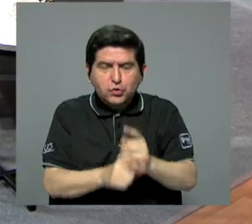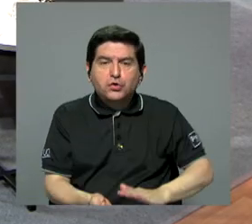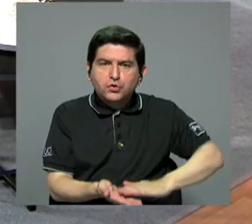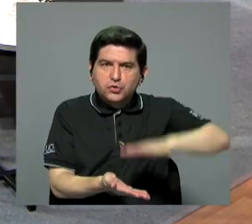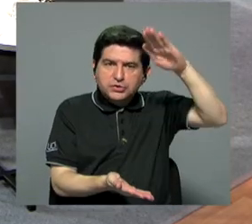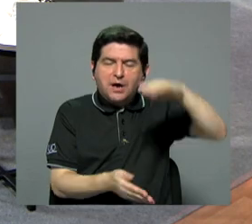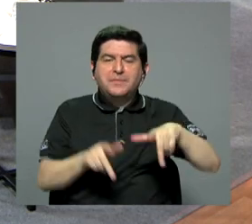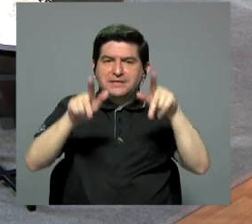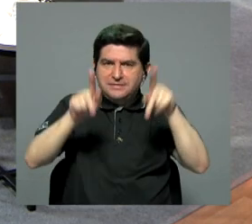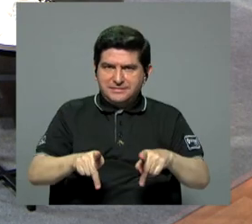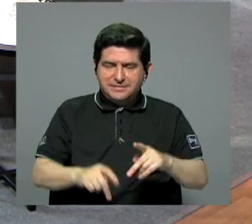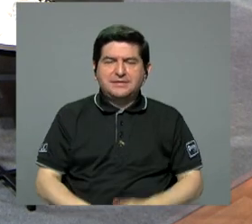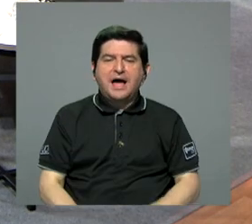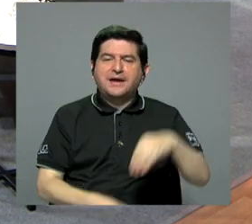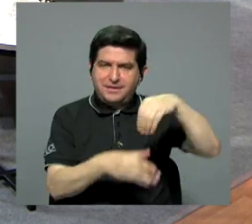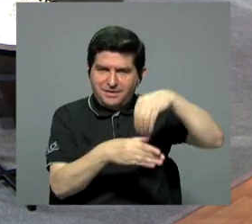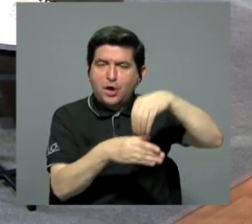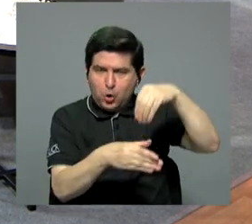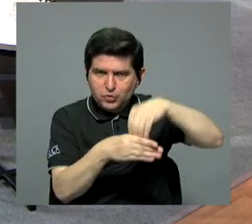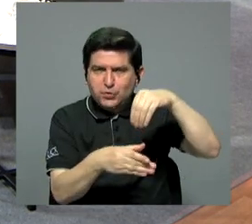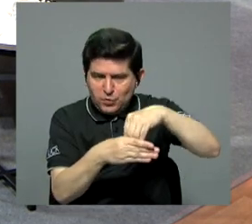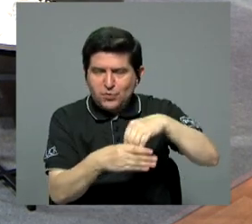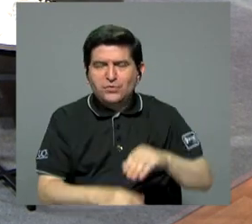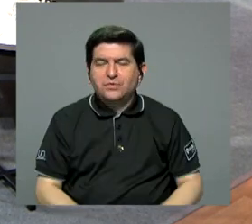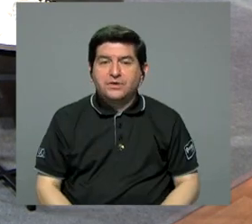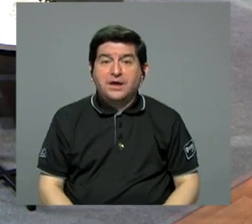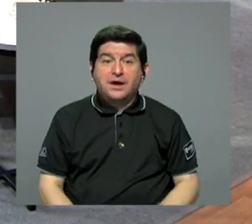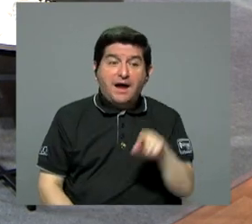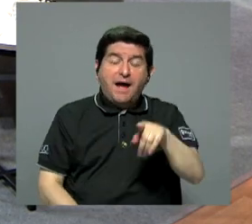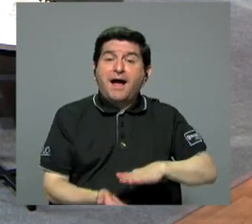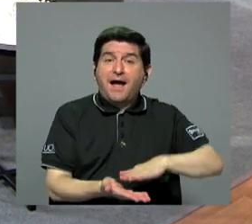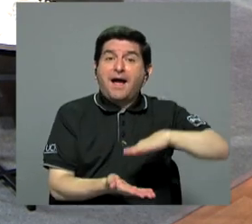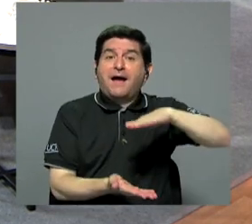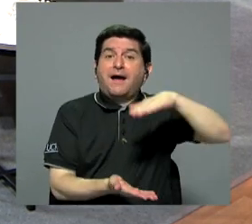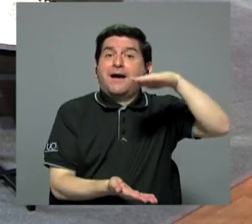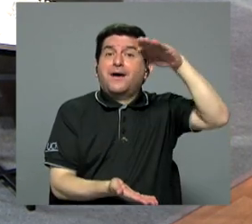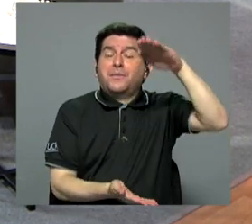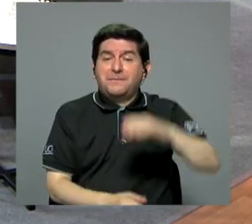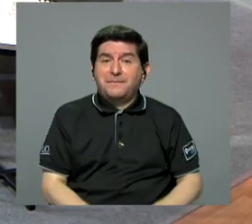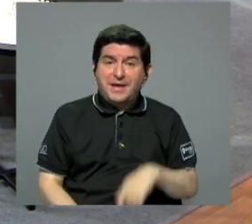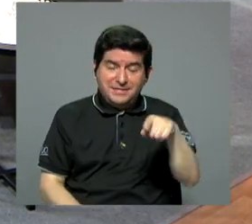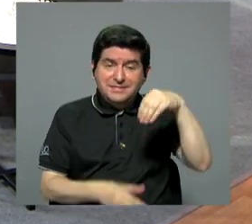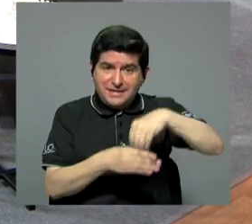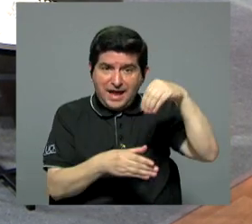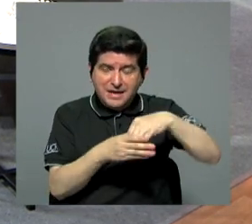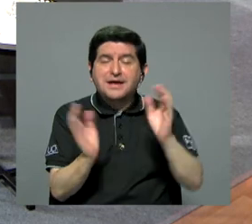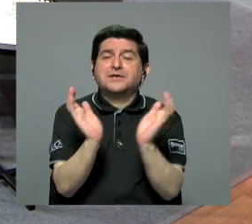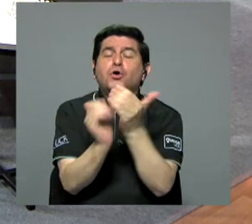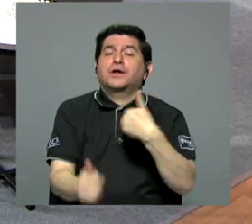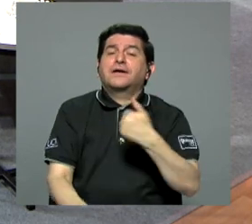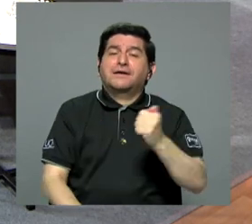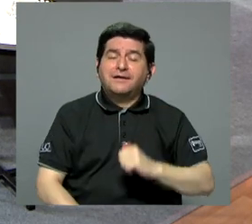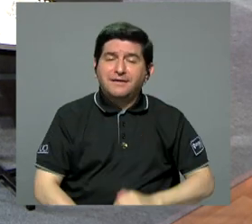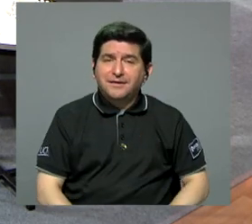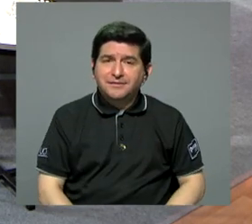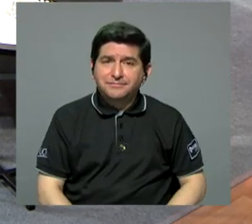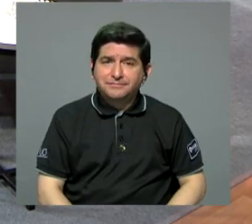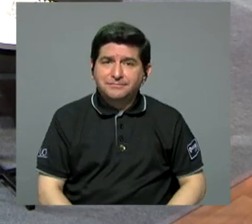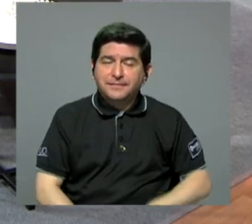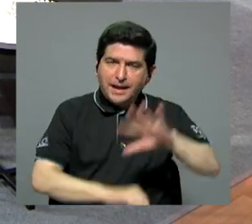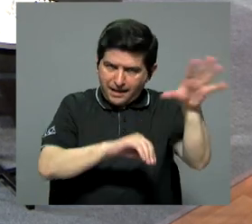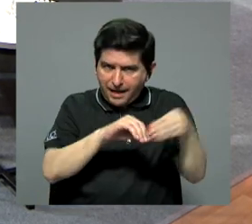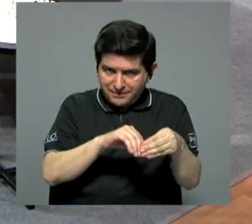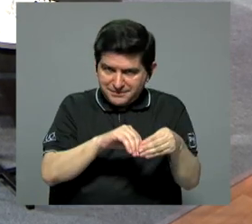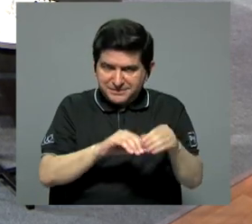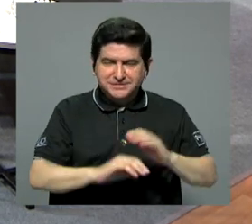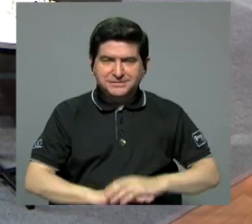aumentamos las personas que van a cotizar y, por lo tanto, incrementamos el ingreso de la caja. Por el otro lado